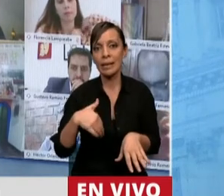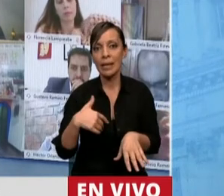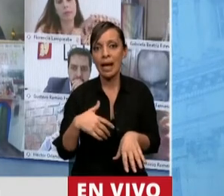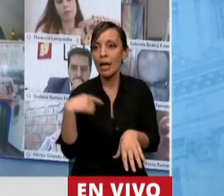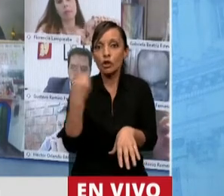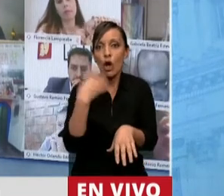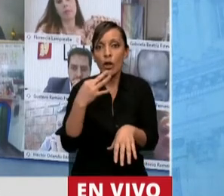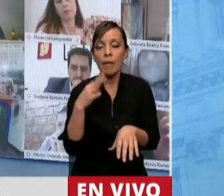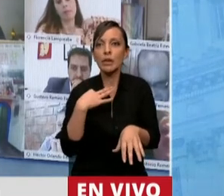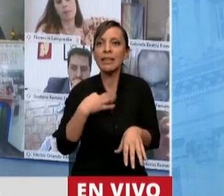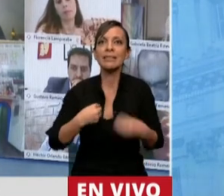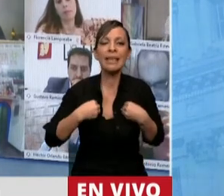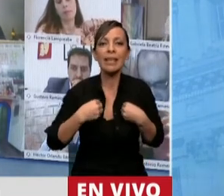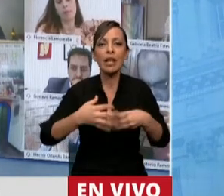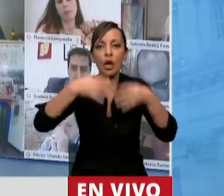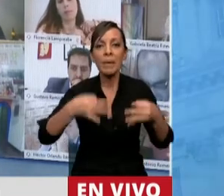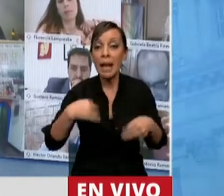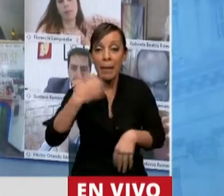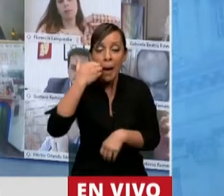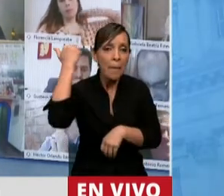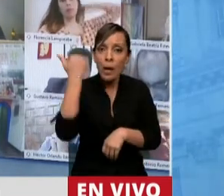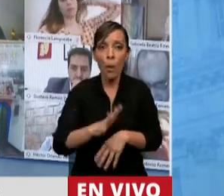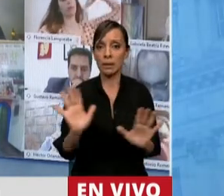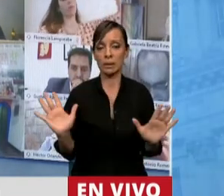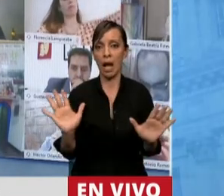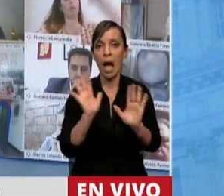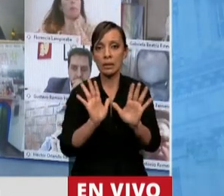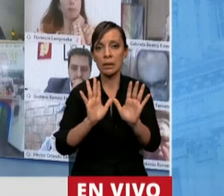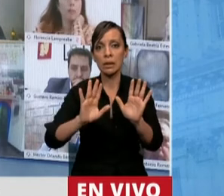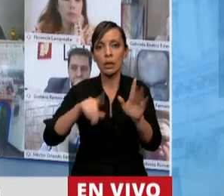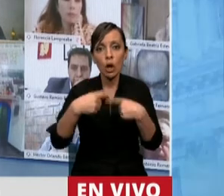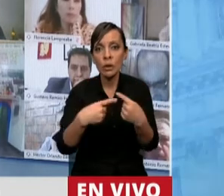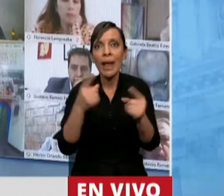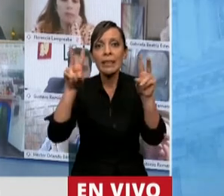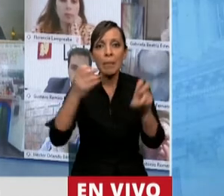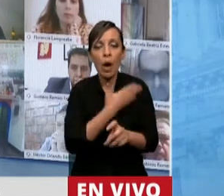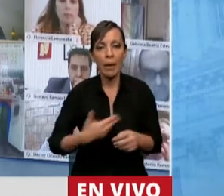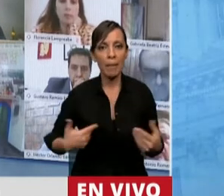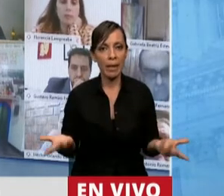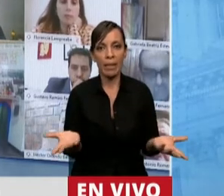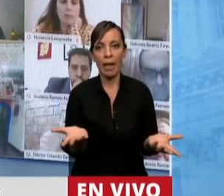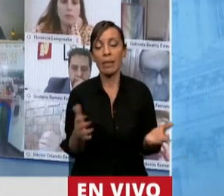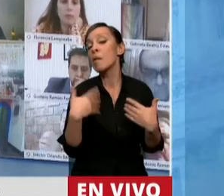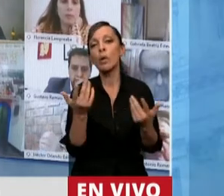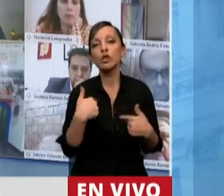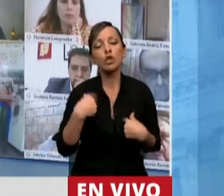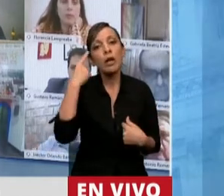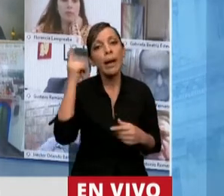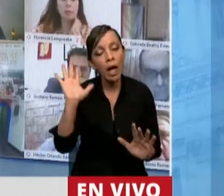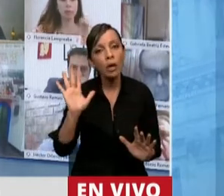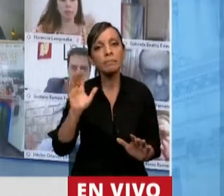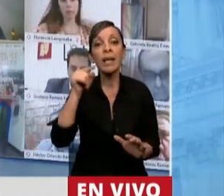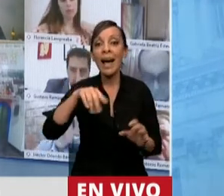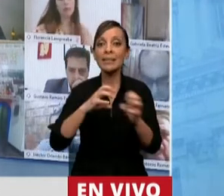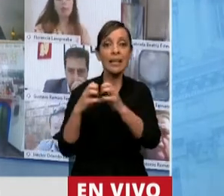involucrar a todos en esta desvergüenza de no continuar con lo que significa la gobernabilidad. Por eso, señor presidente, yo creo que a